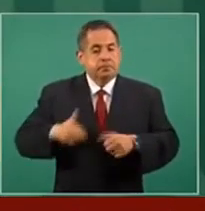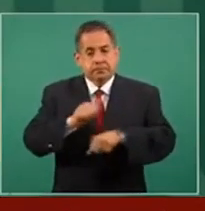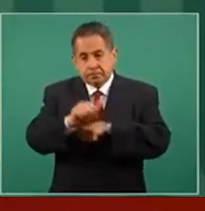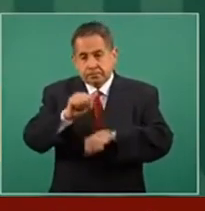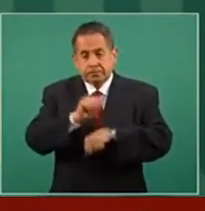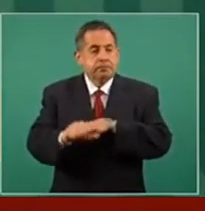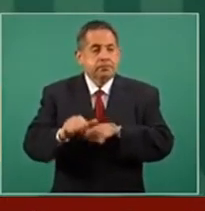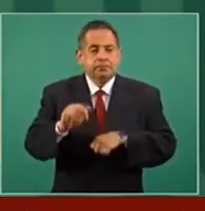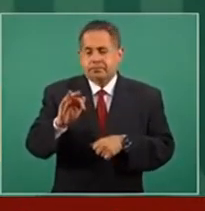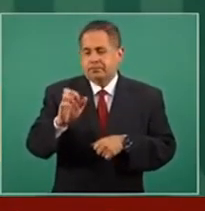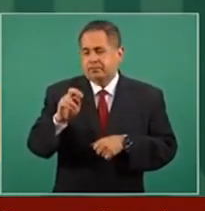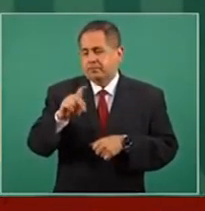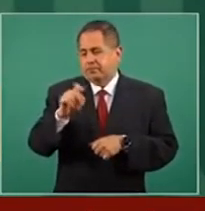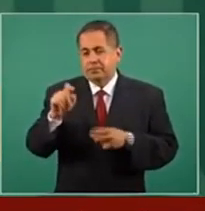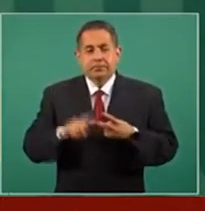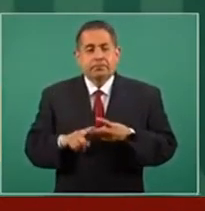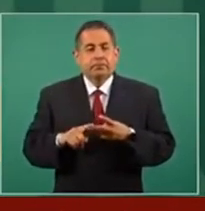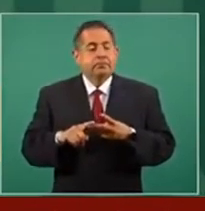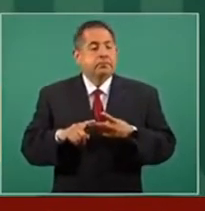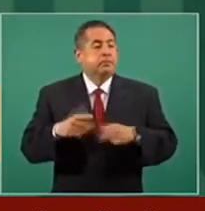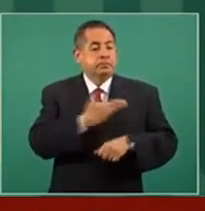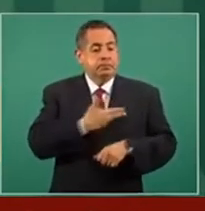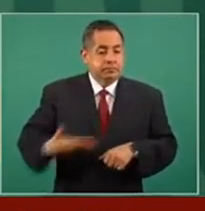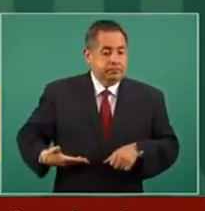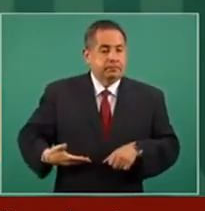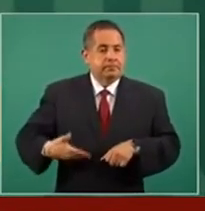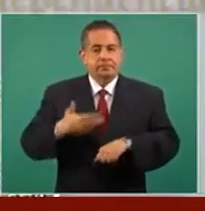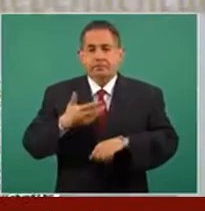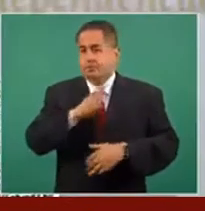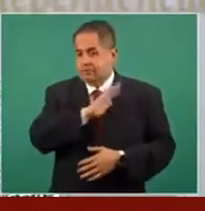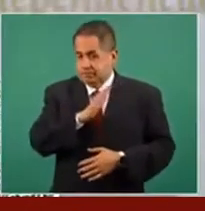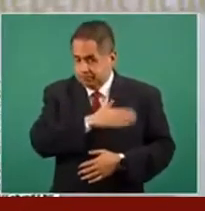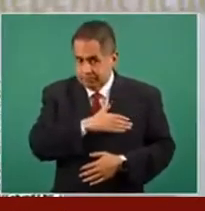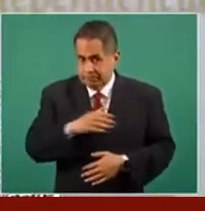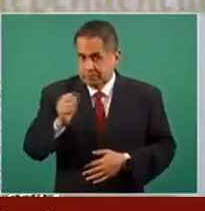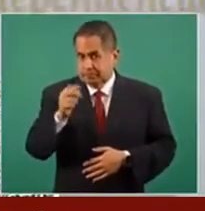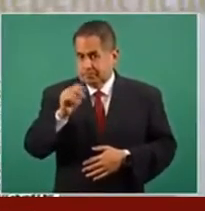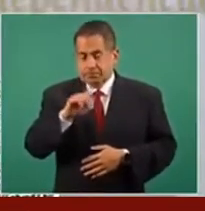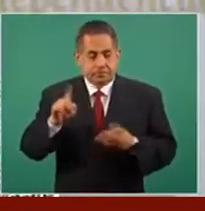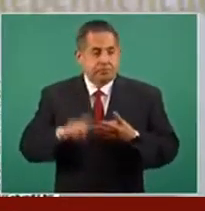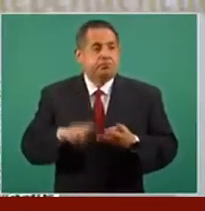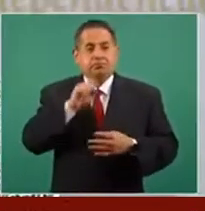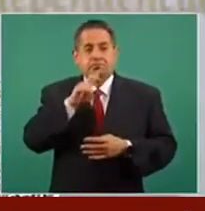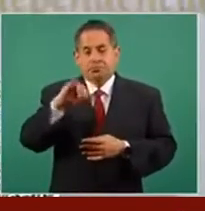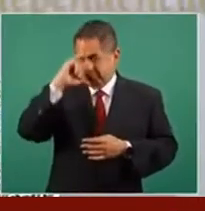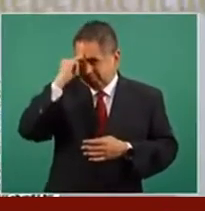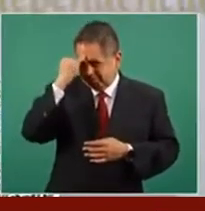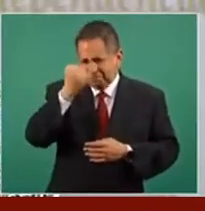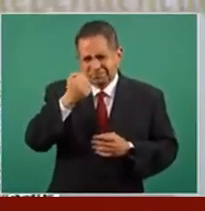Alberto Fernández, Pedro Sánchez, que es el presidente de España, de la India también,